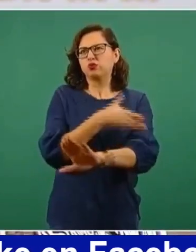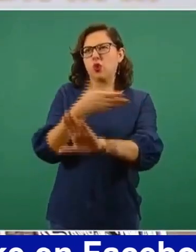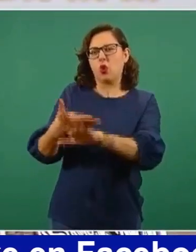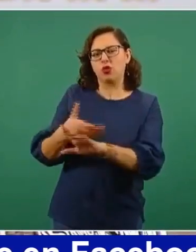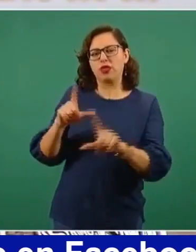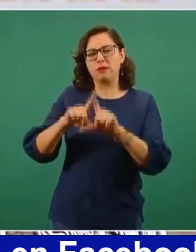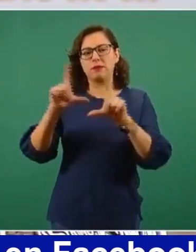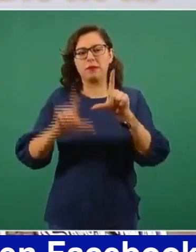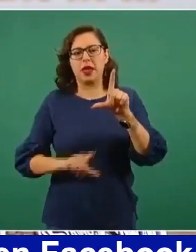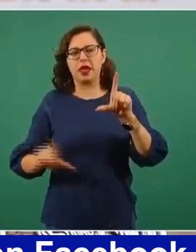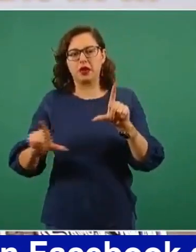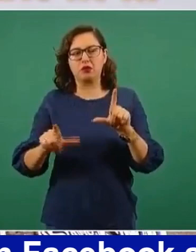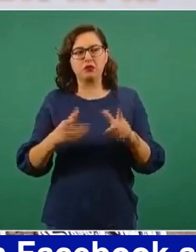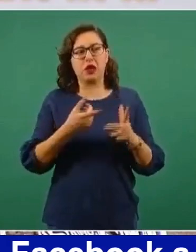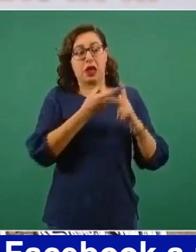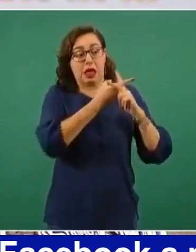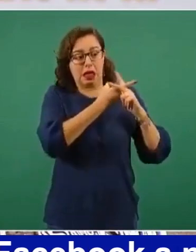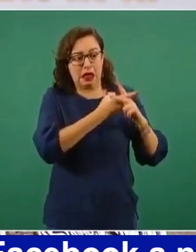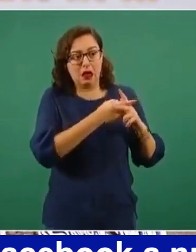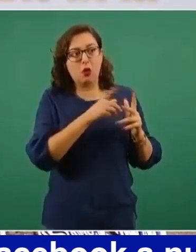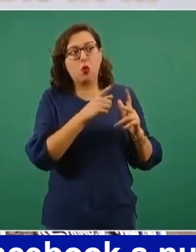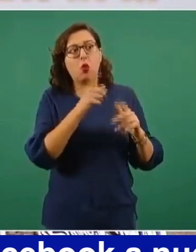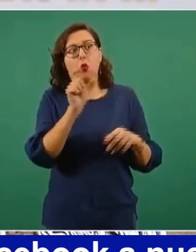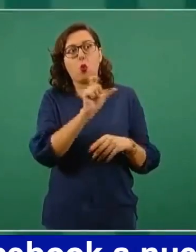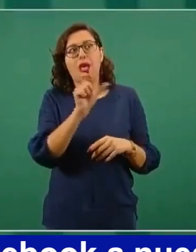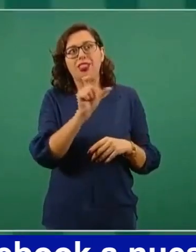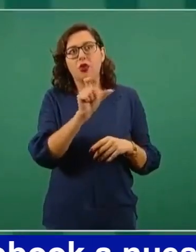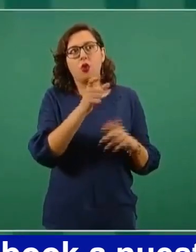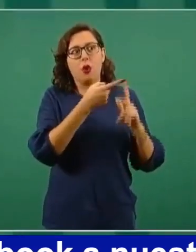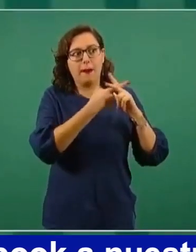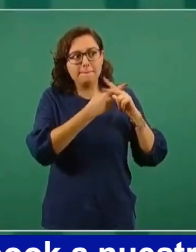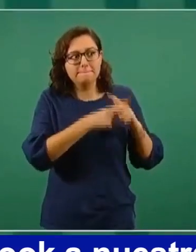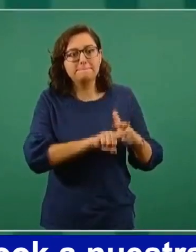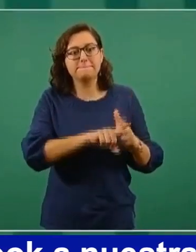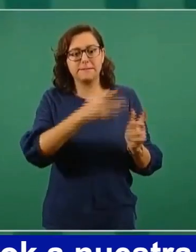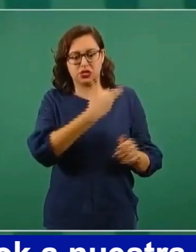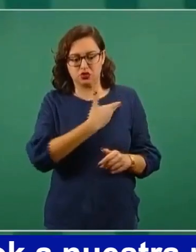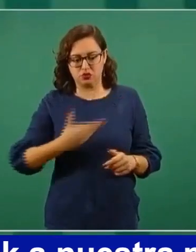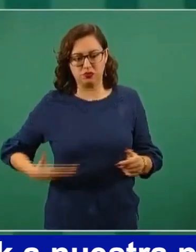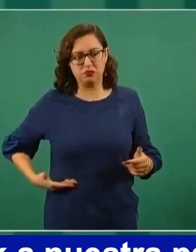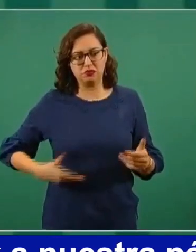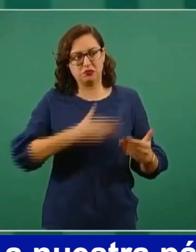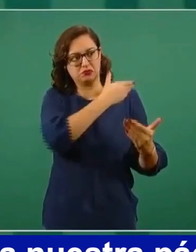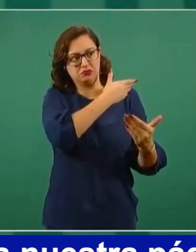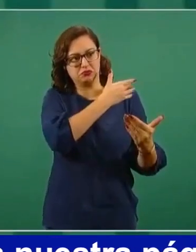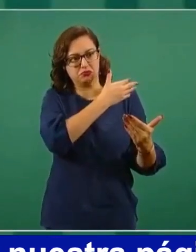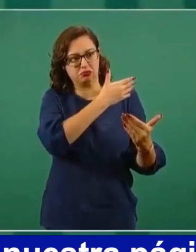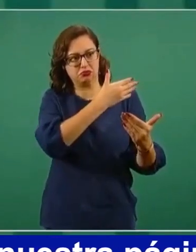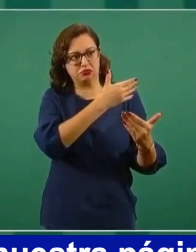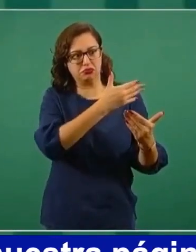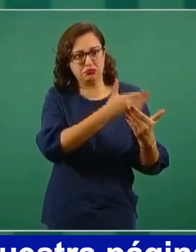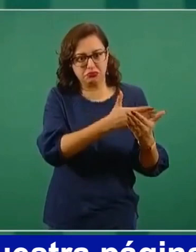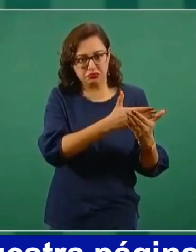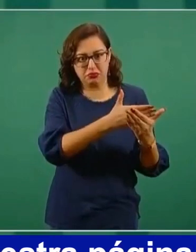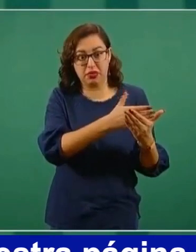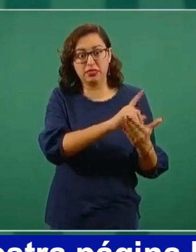Y ya cuando nosotros llegamos a la presidencia hay un cambio.